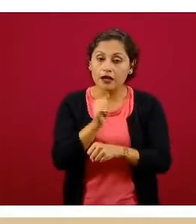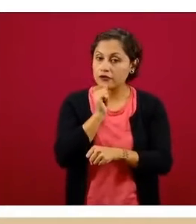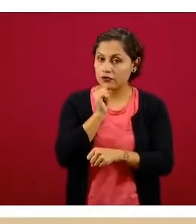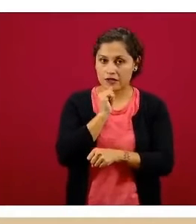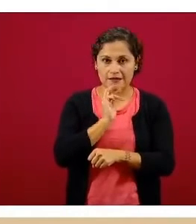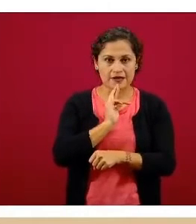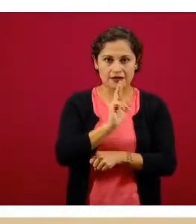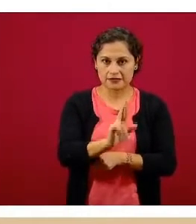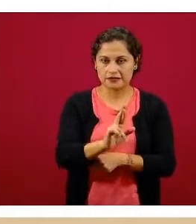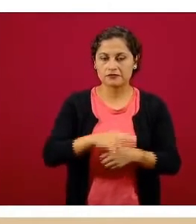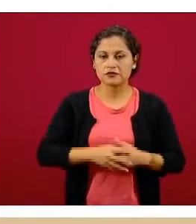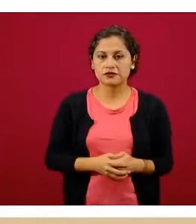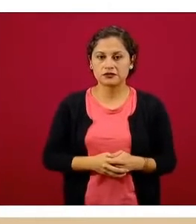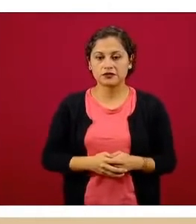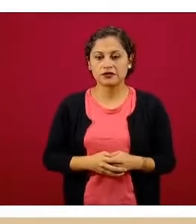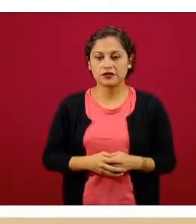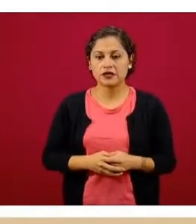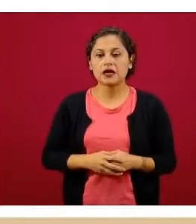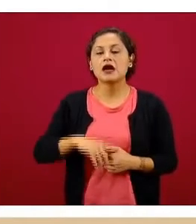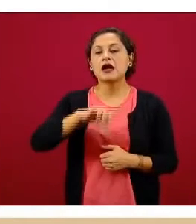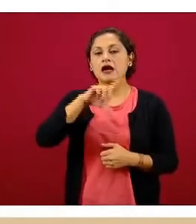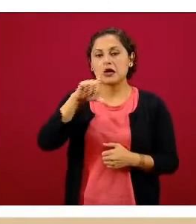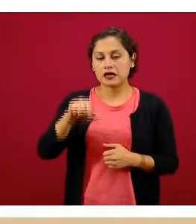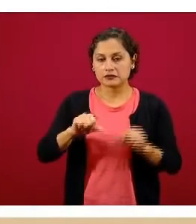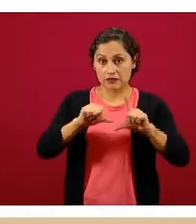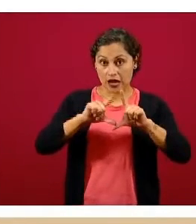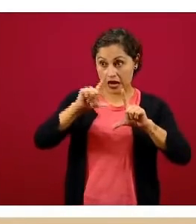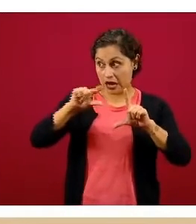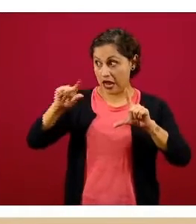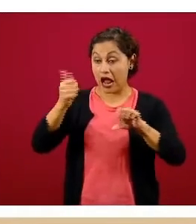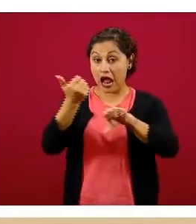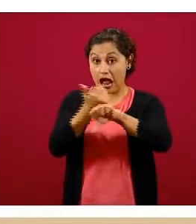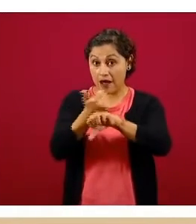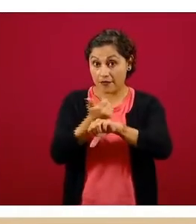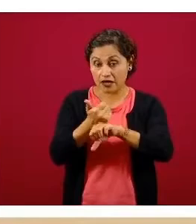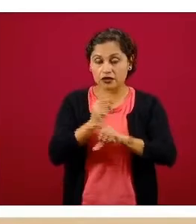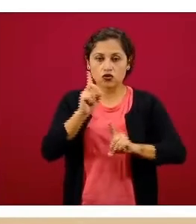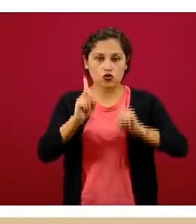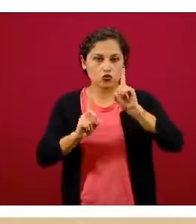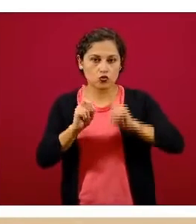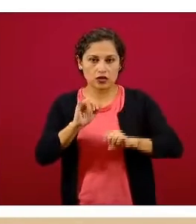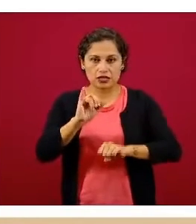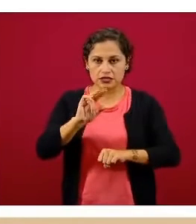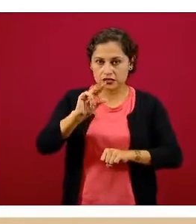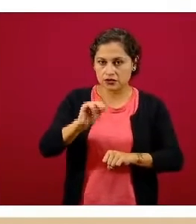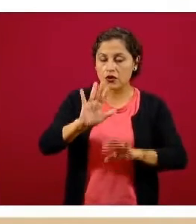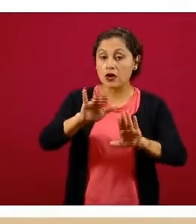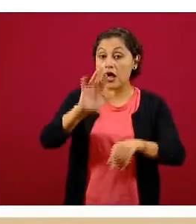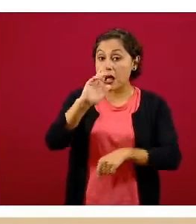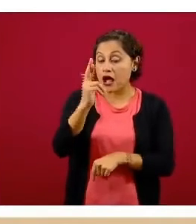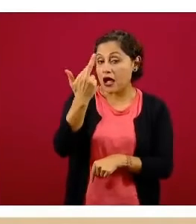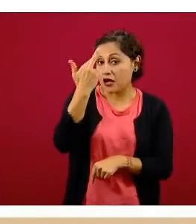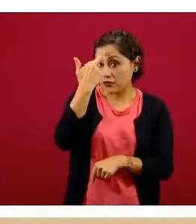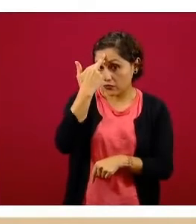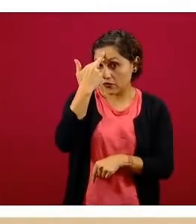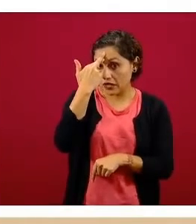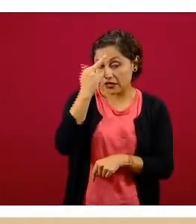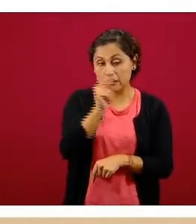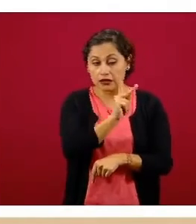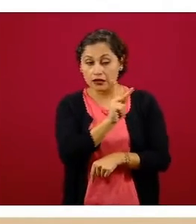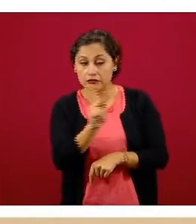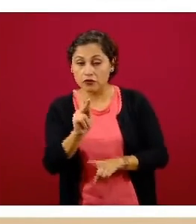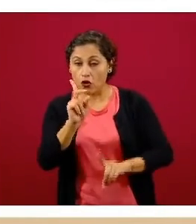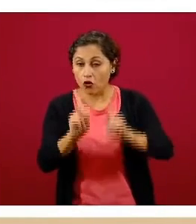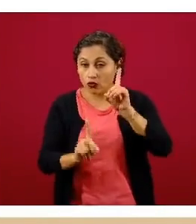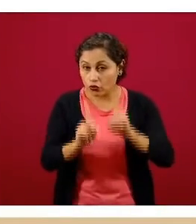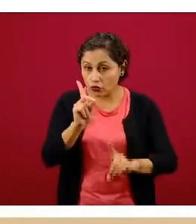en su momento será la confirmación. Recuerden que no el 100% de los que son sospechosos y se les toma una